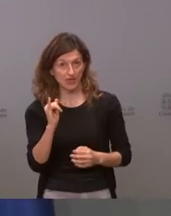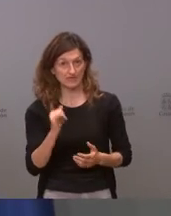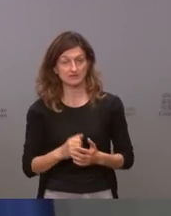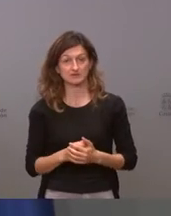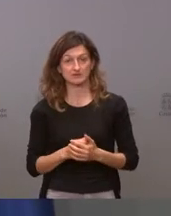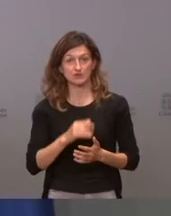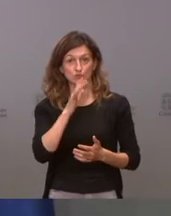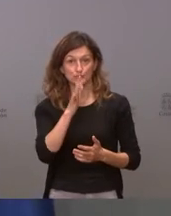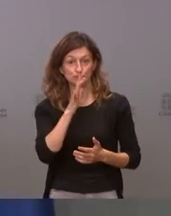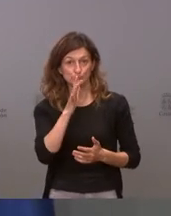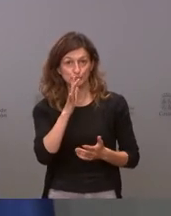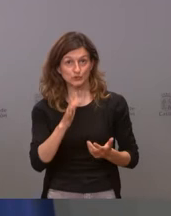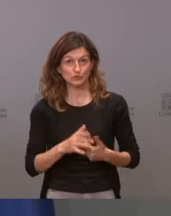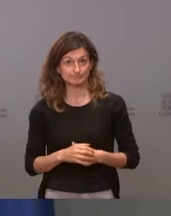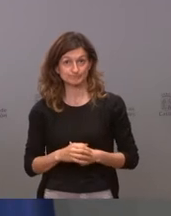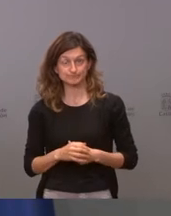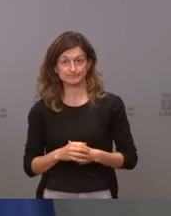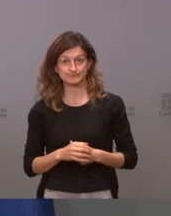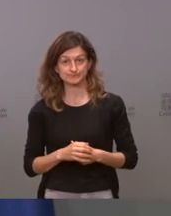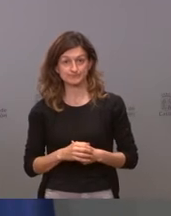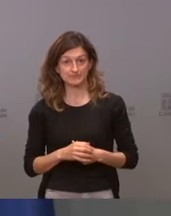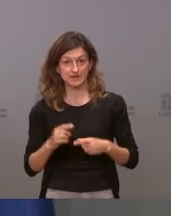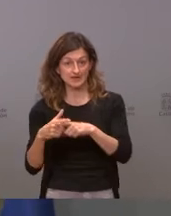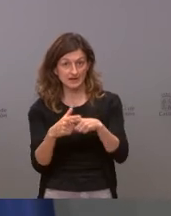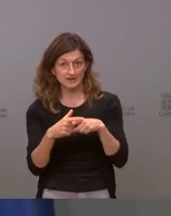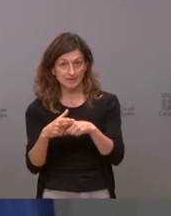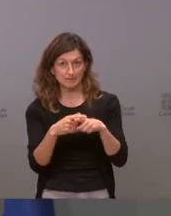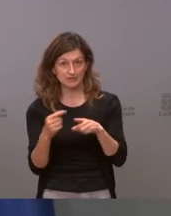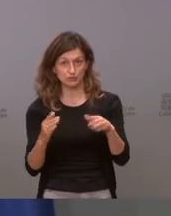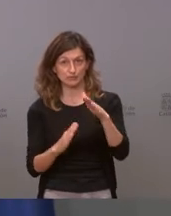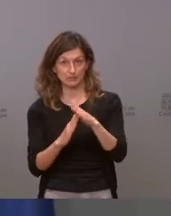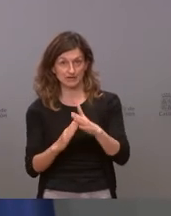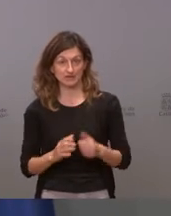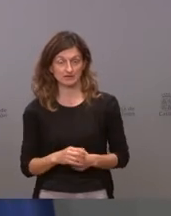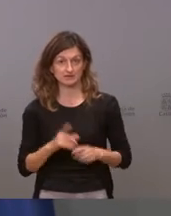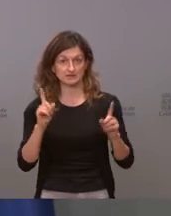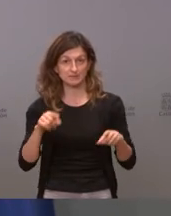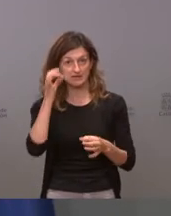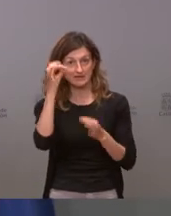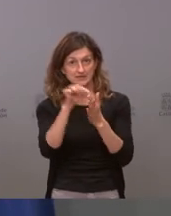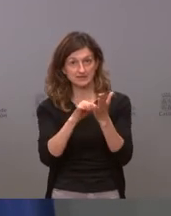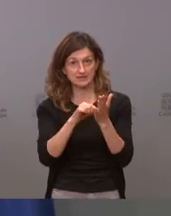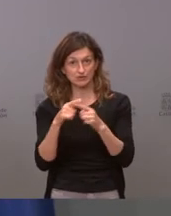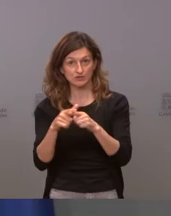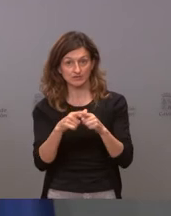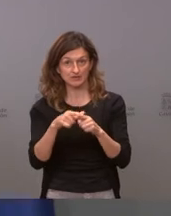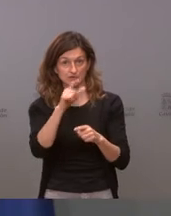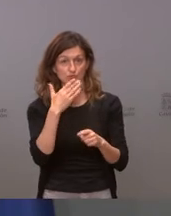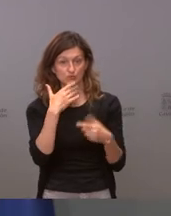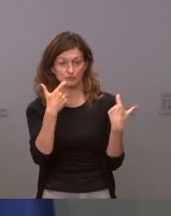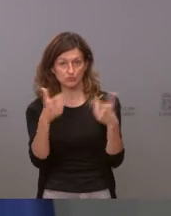la caída en el reparto y sobre todo el cambio de criterio a reparto poblacional